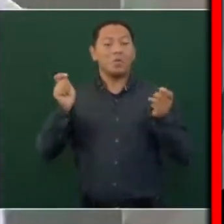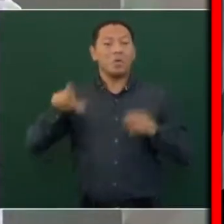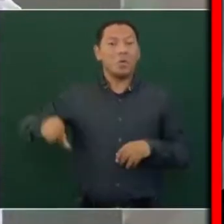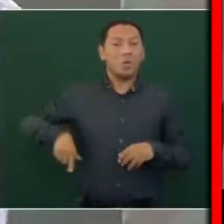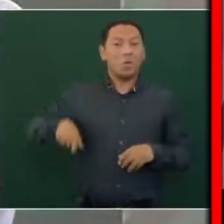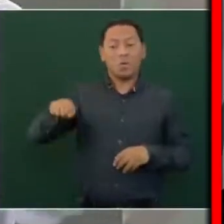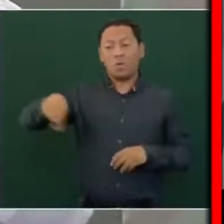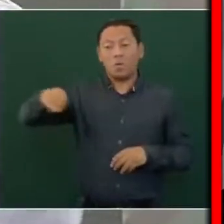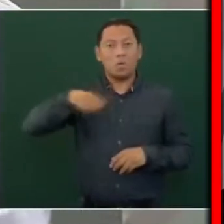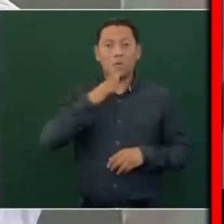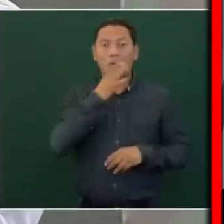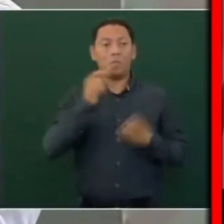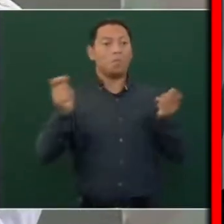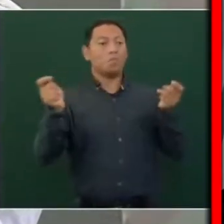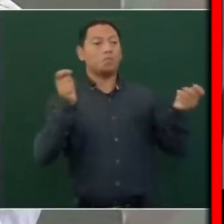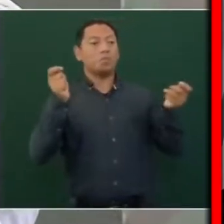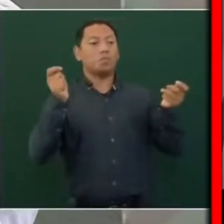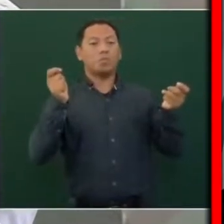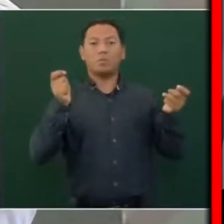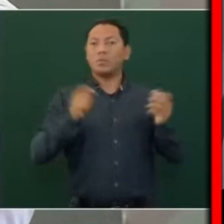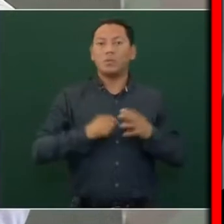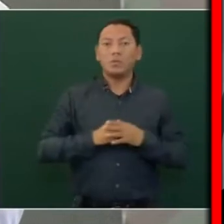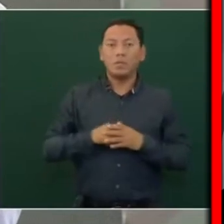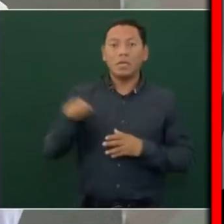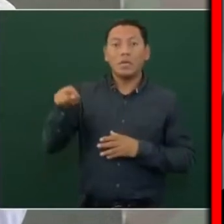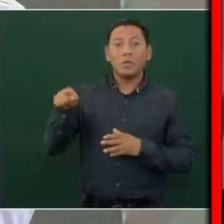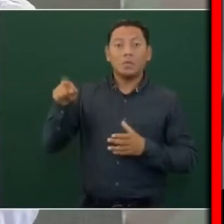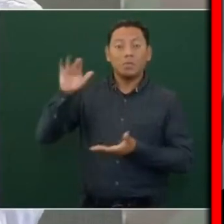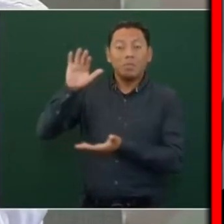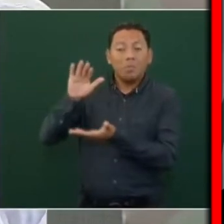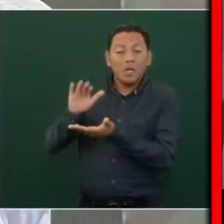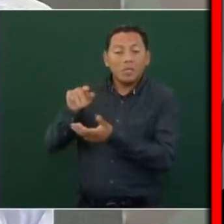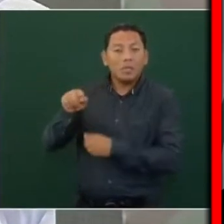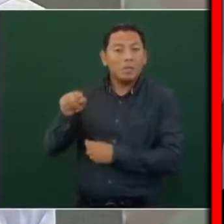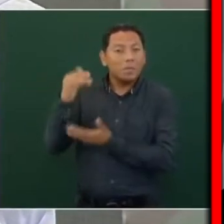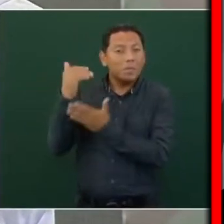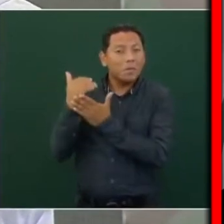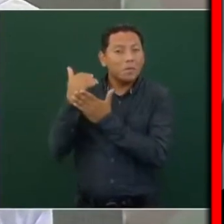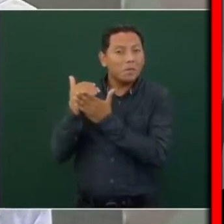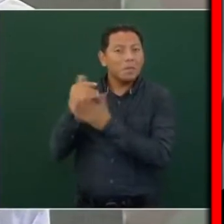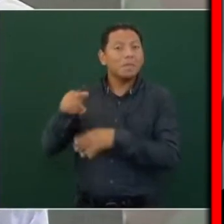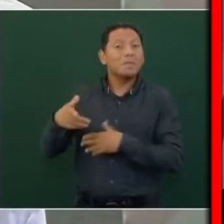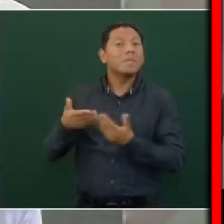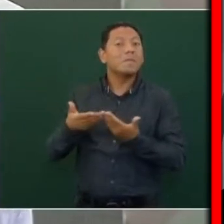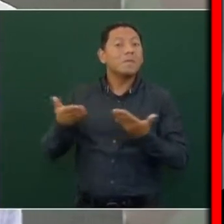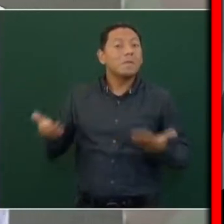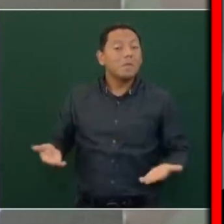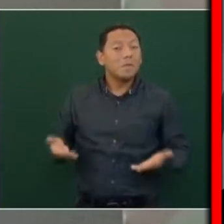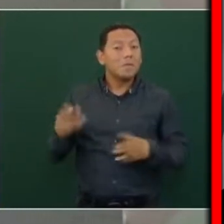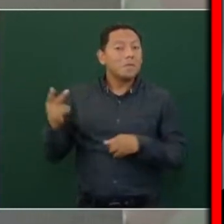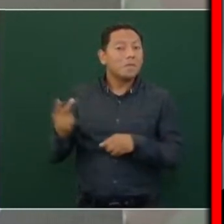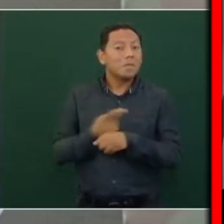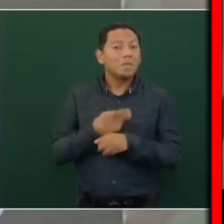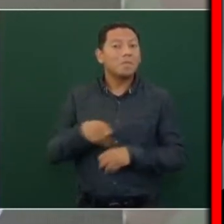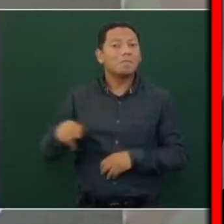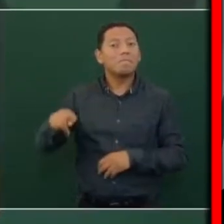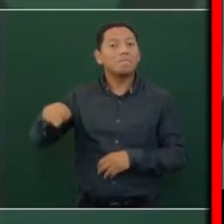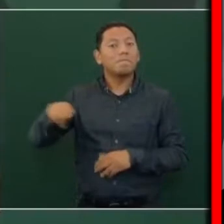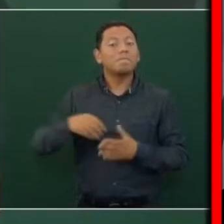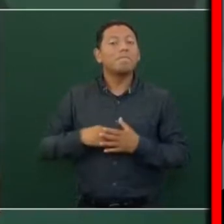está encumbrando al